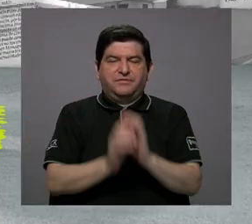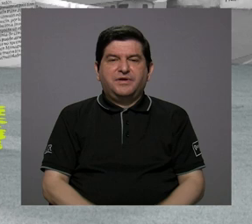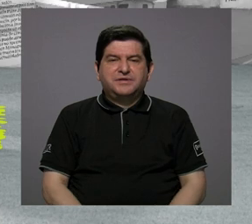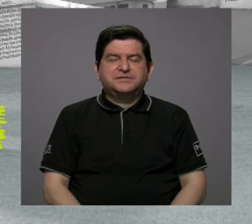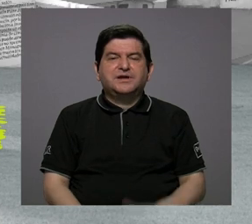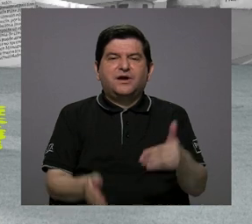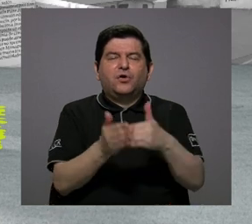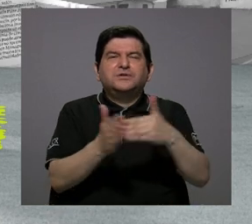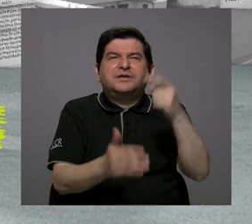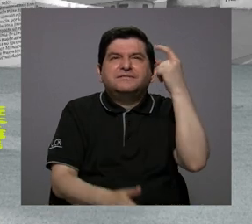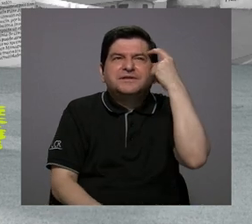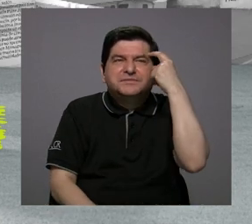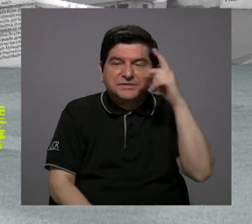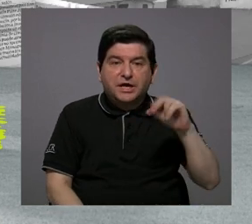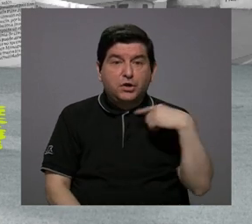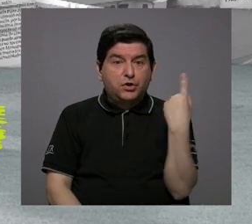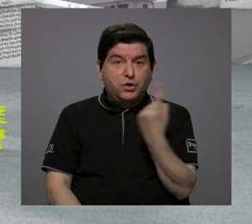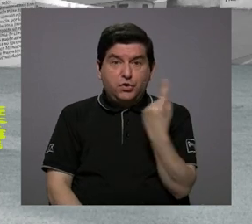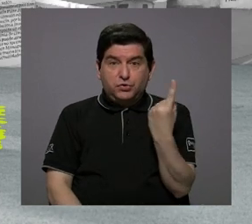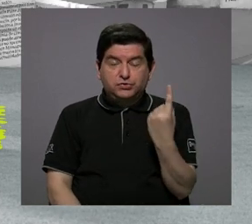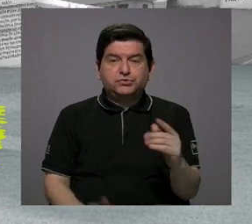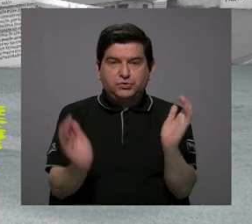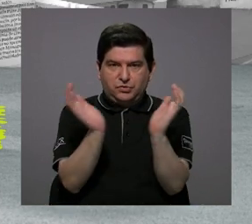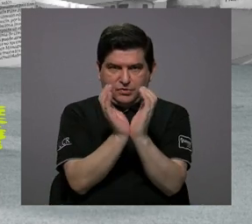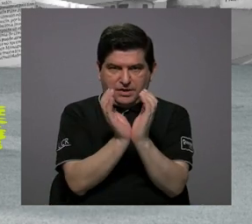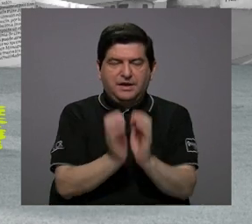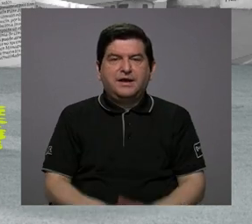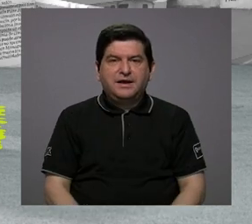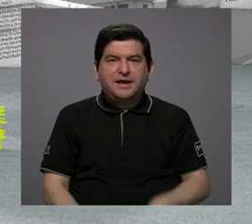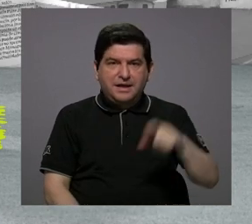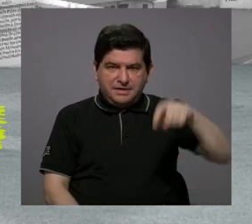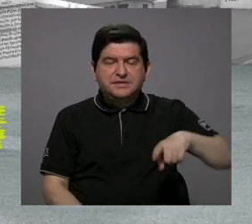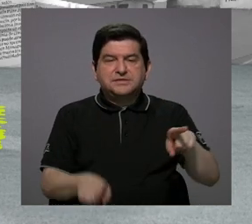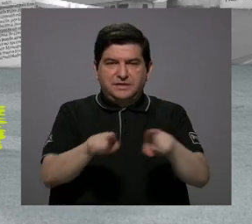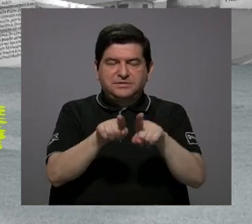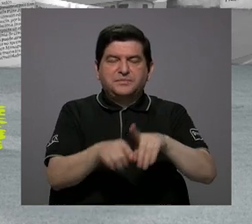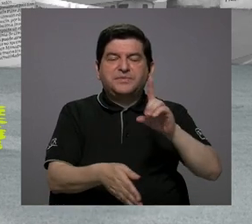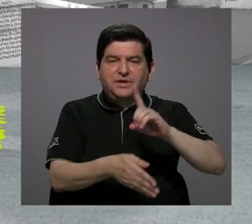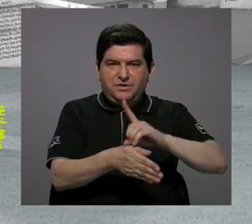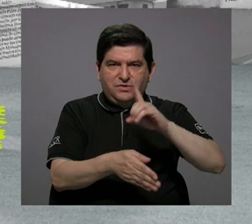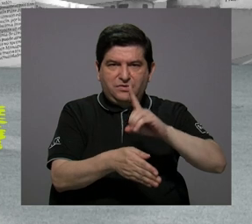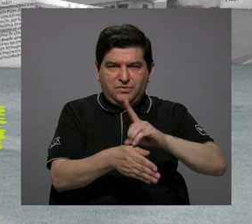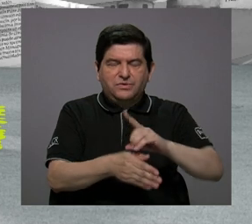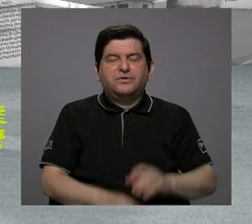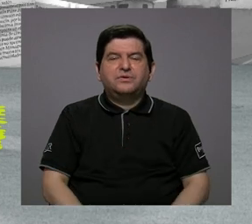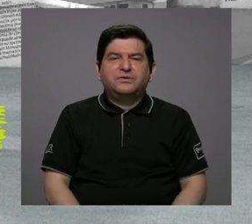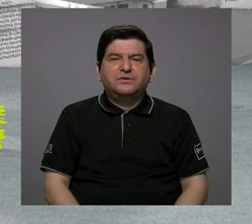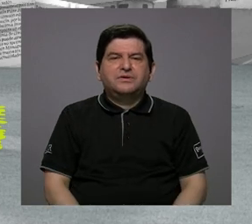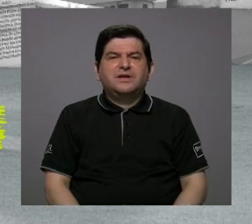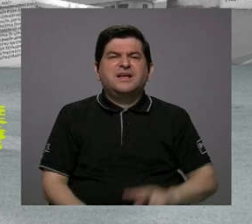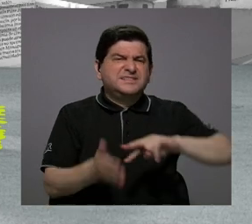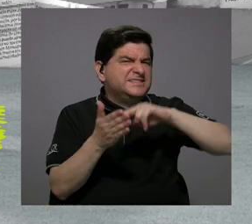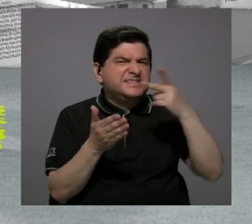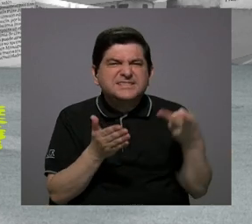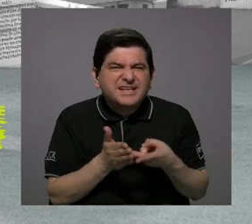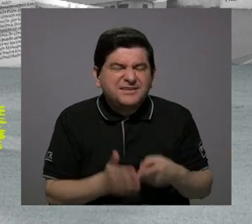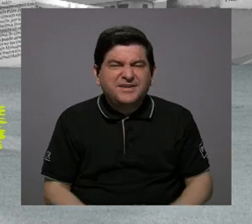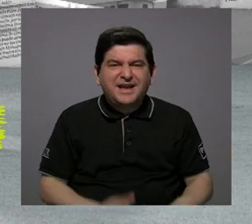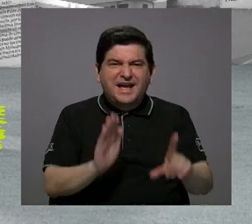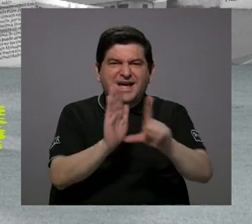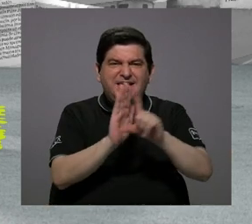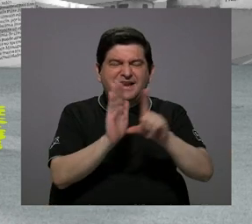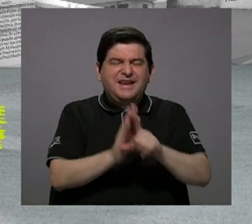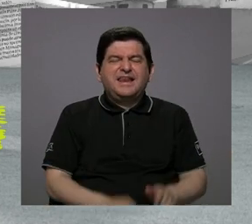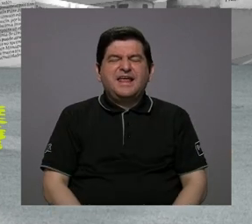debe replantear, yo diría que no solo en la caja, sino hacer un replanteamiento a los señores diputadas y diputados de lo que significa la ley